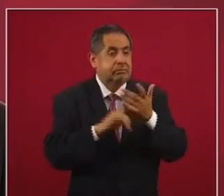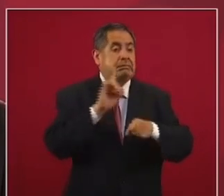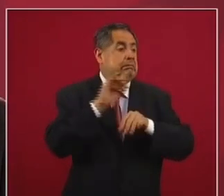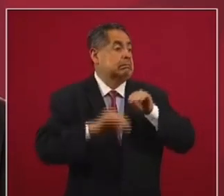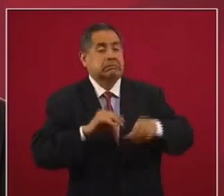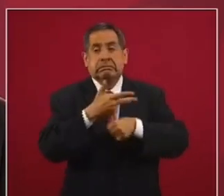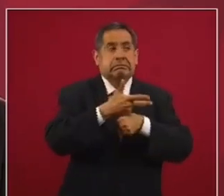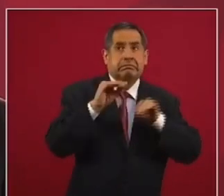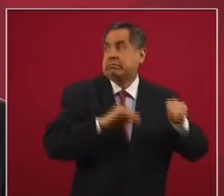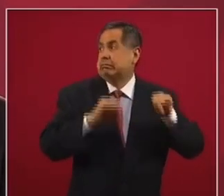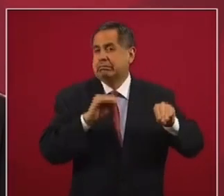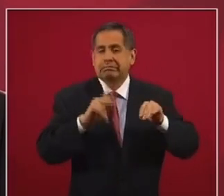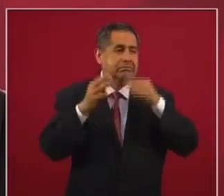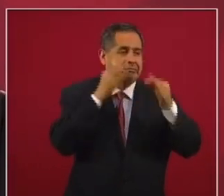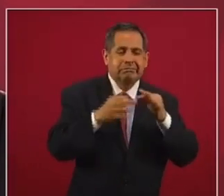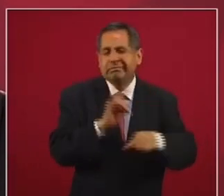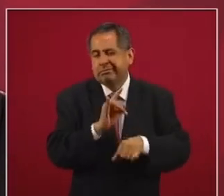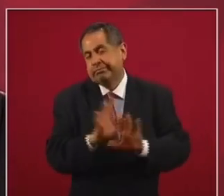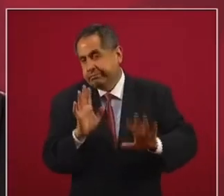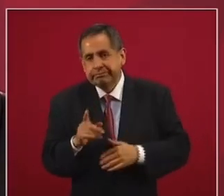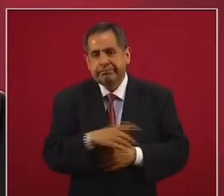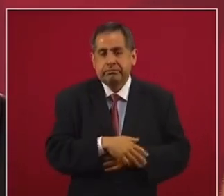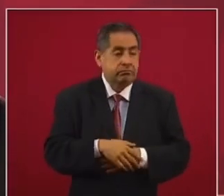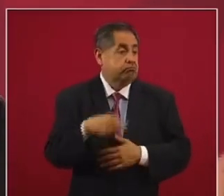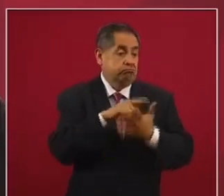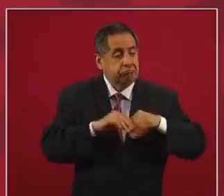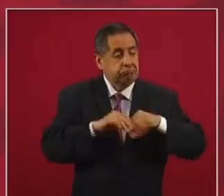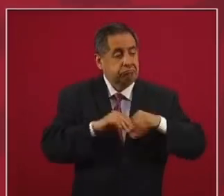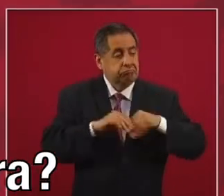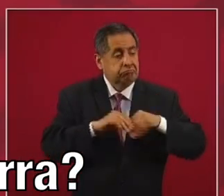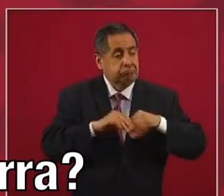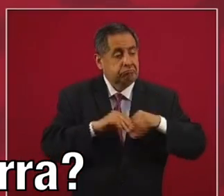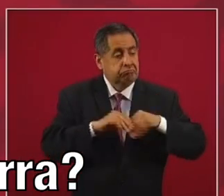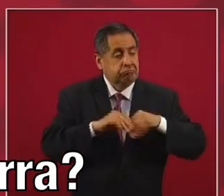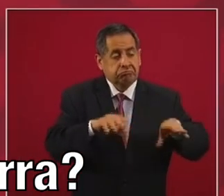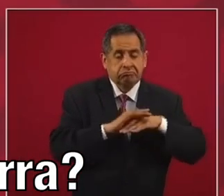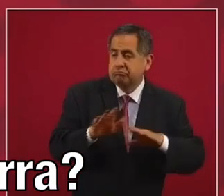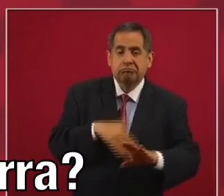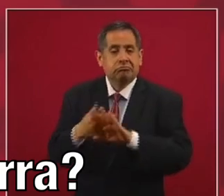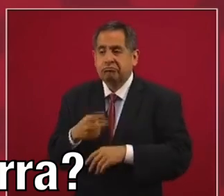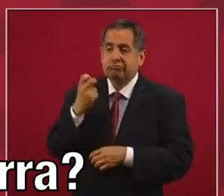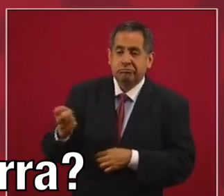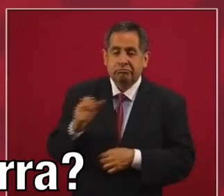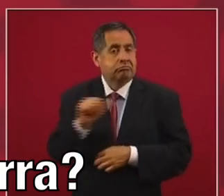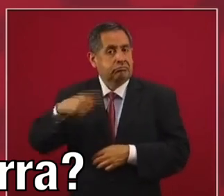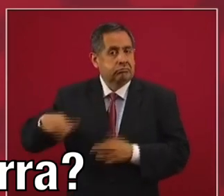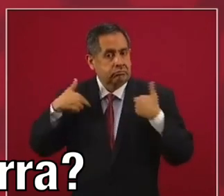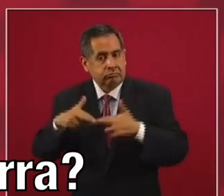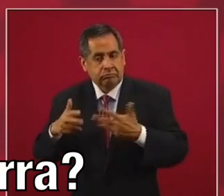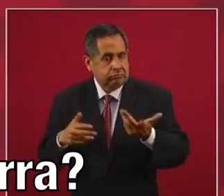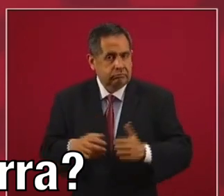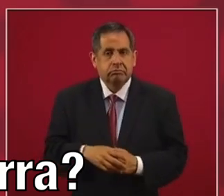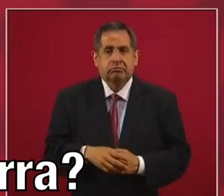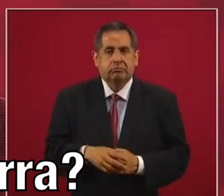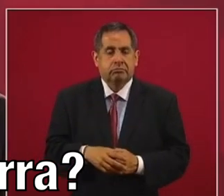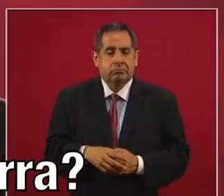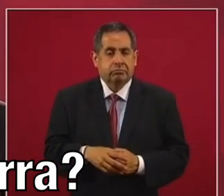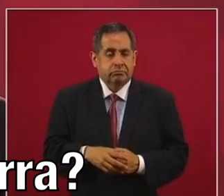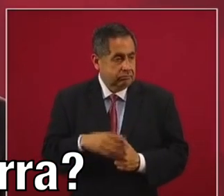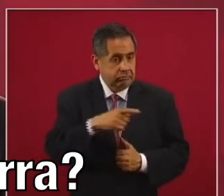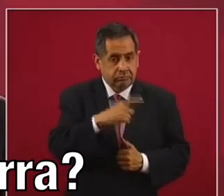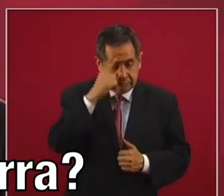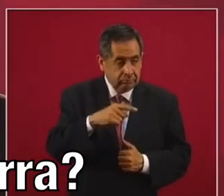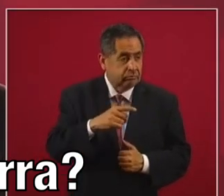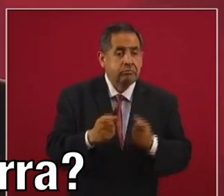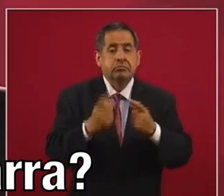montajes publicitarios, todo un documental en contra de los maestros, de